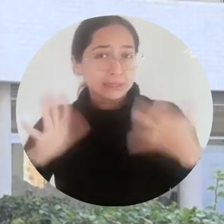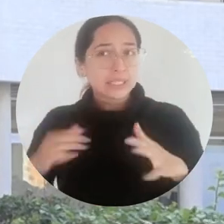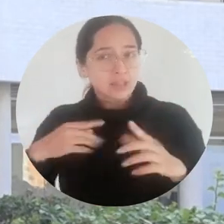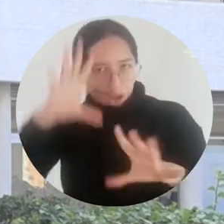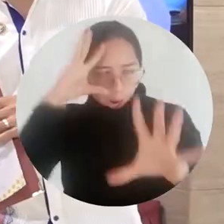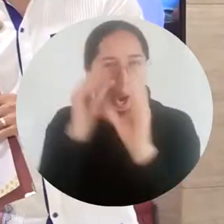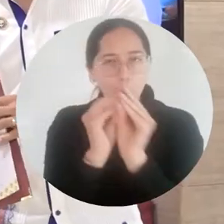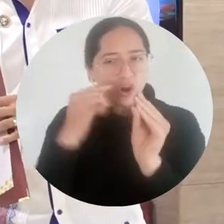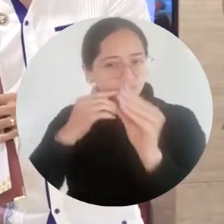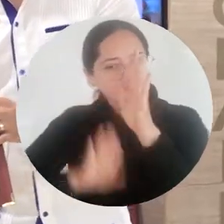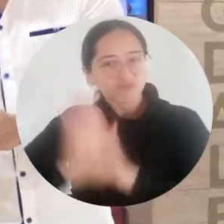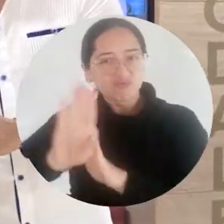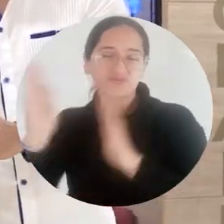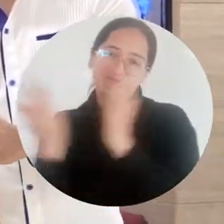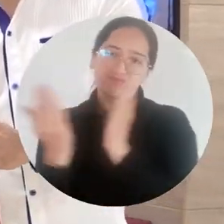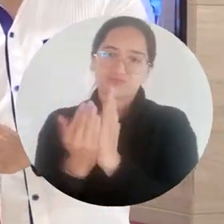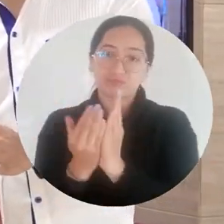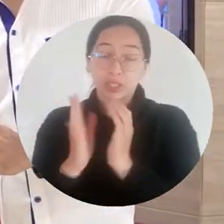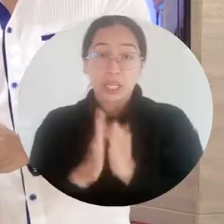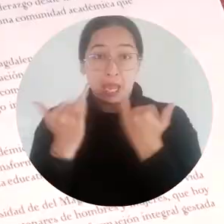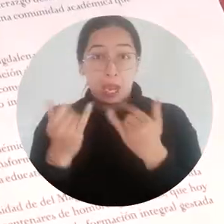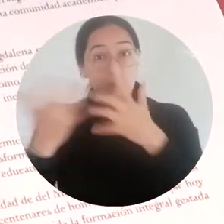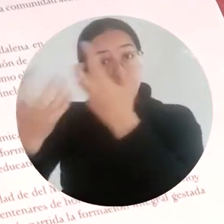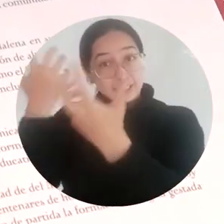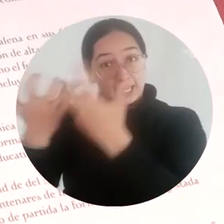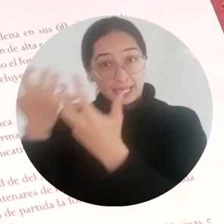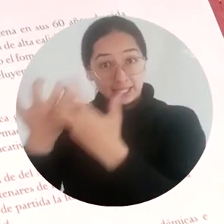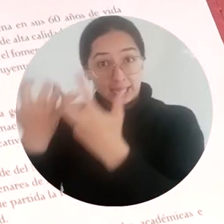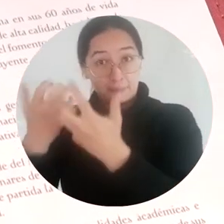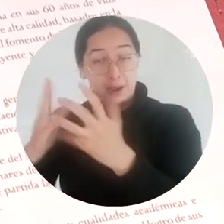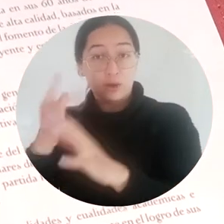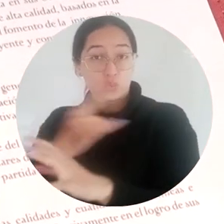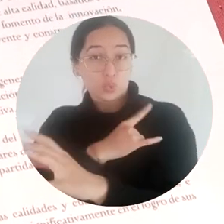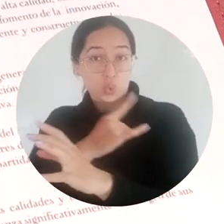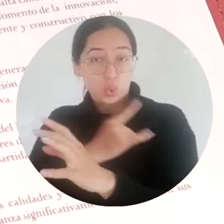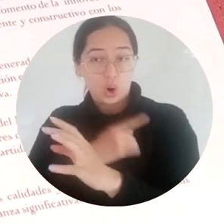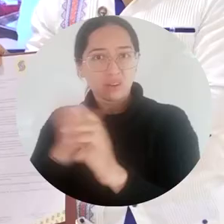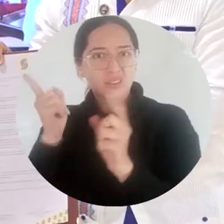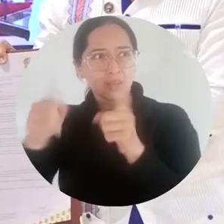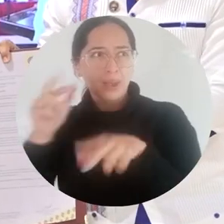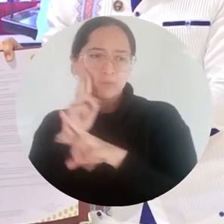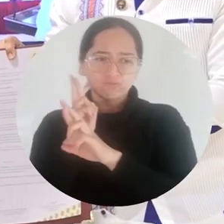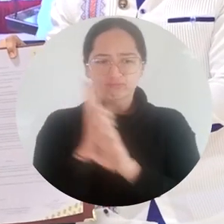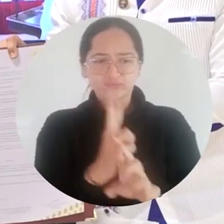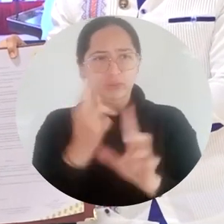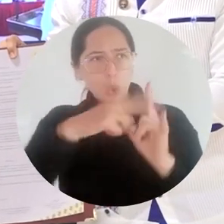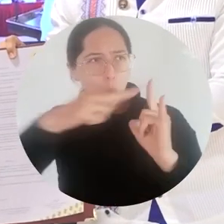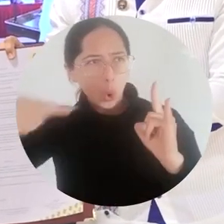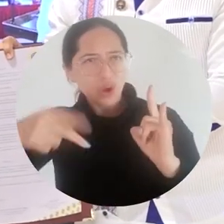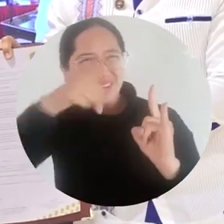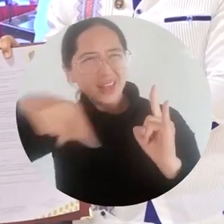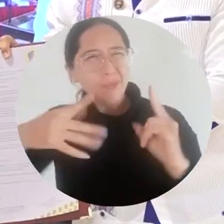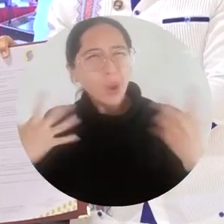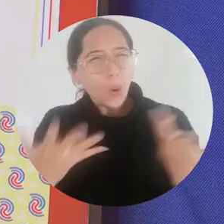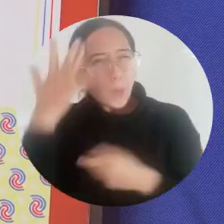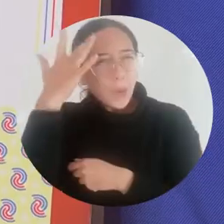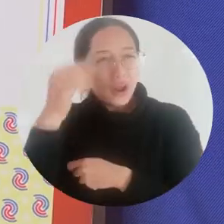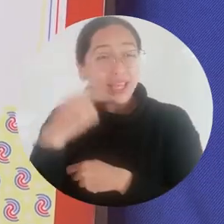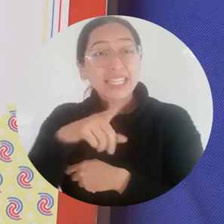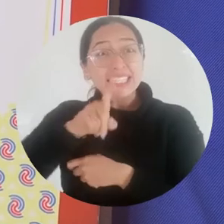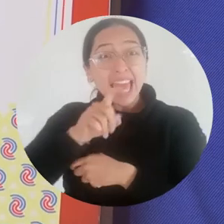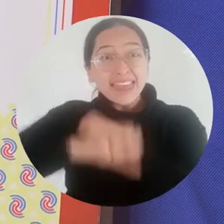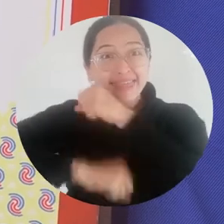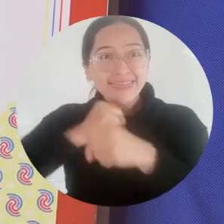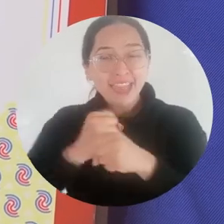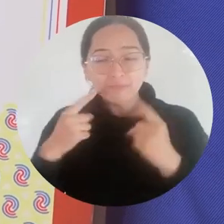académico del país. En este evento, el Sistema Universitario Estatal SUE realizó un reconocimiento a Unimagdalena por sus 60 años al